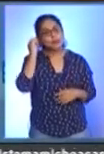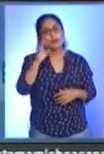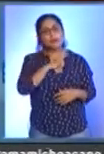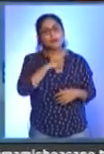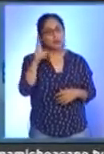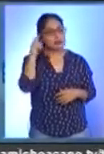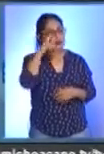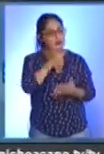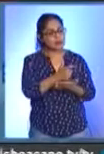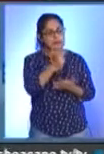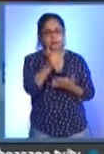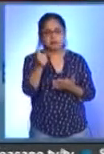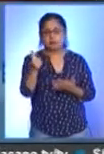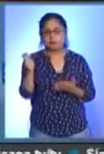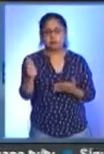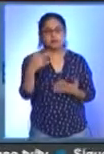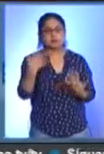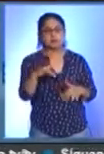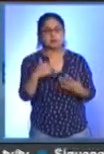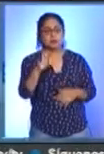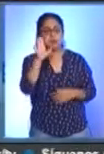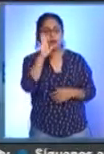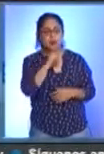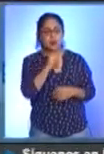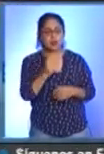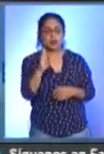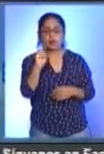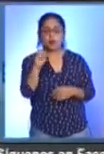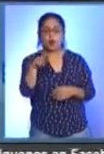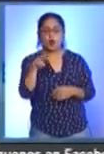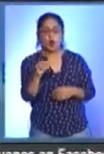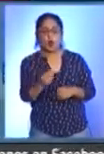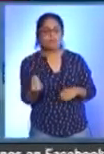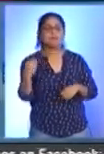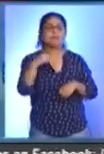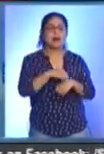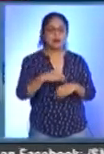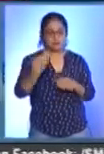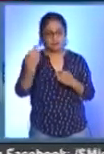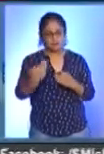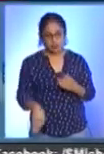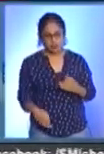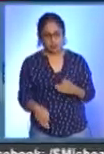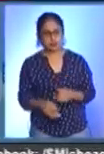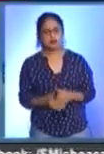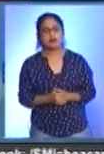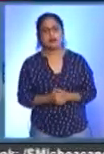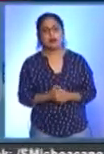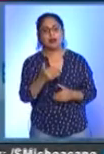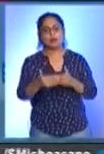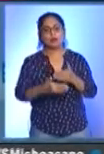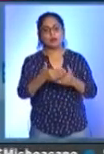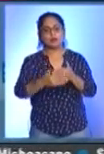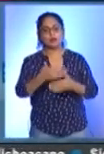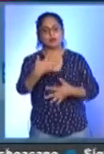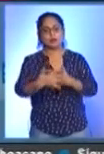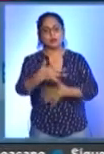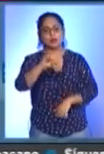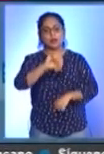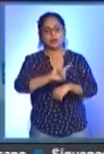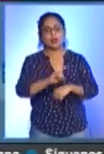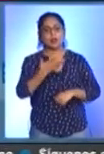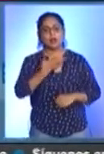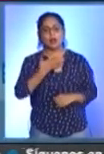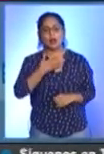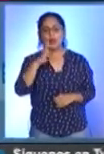ya que la quincena que viene está acompañada de un bono bastante oneroso. La siguiente quincena trae un